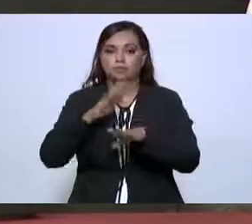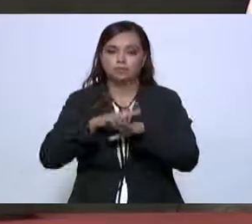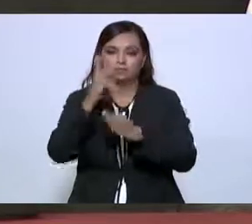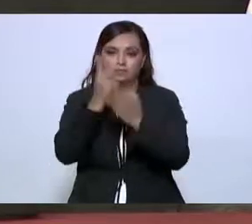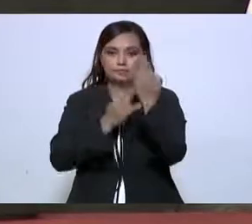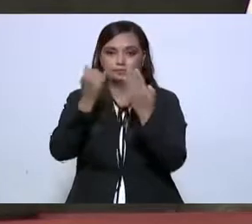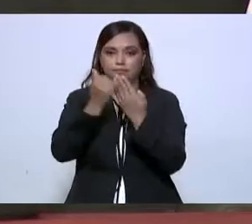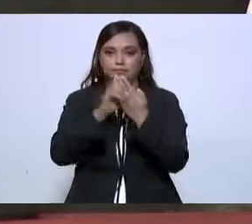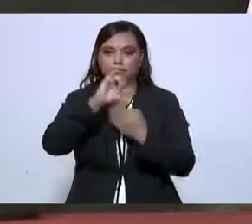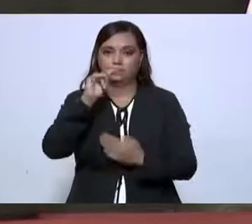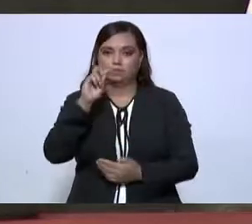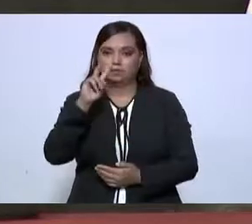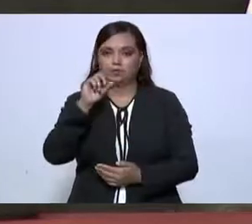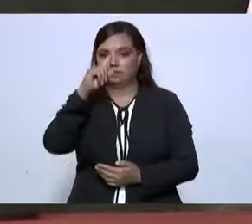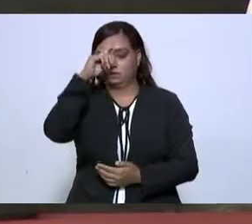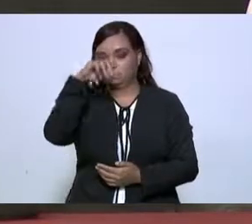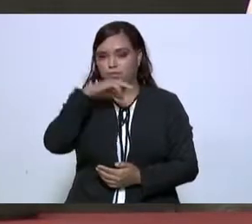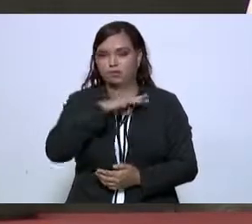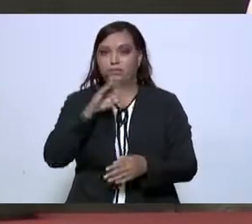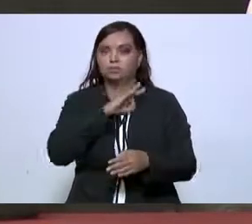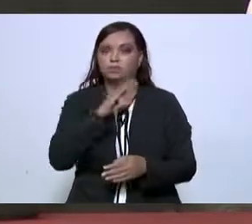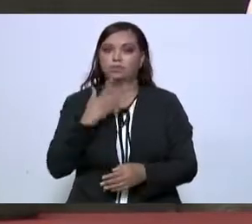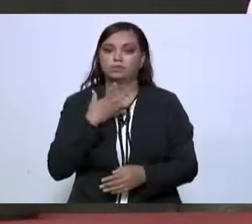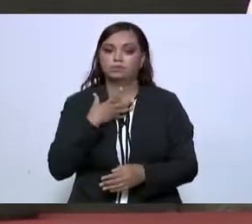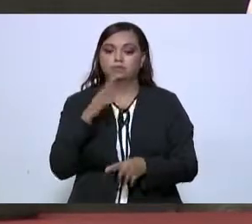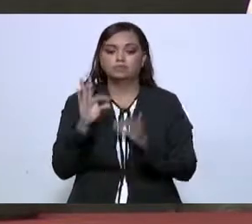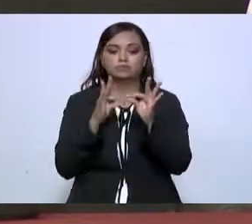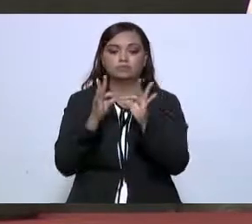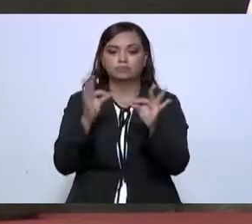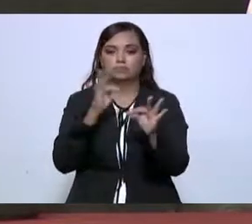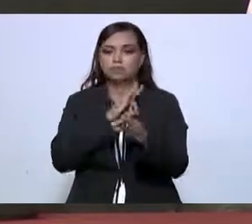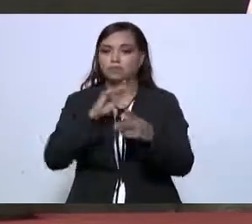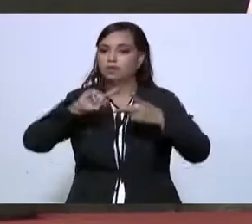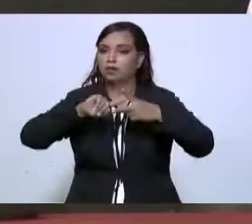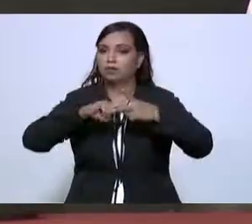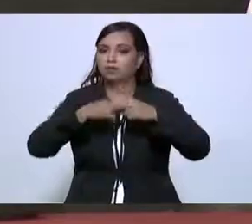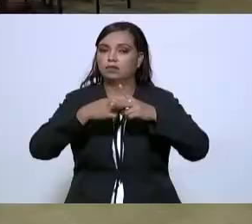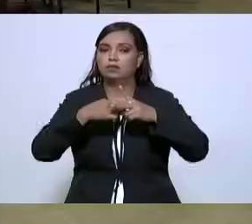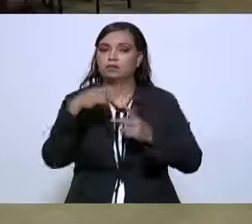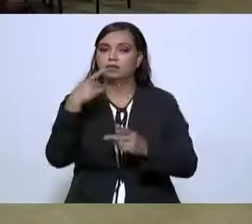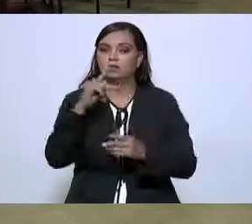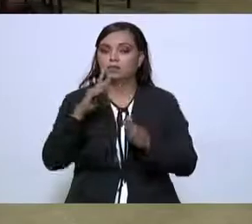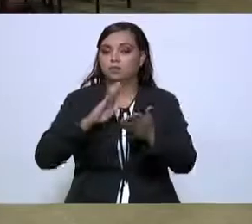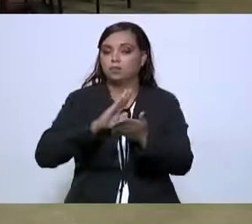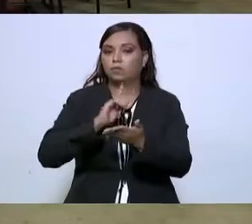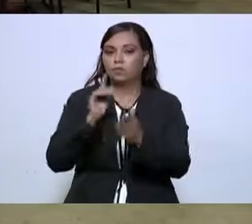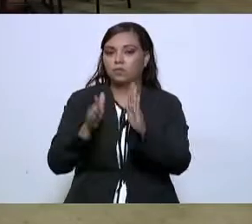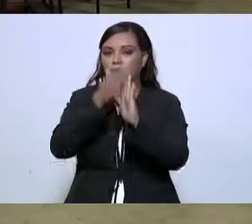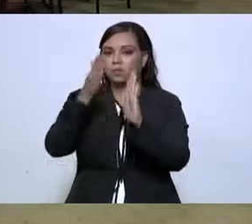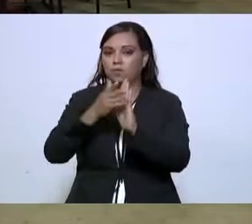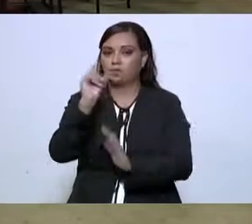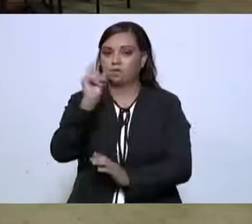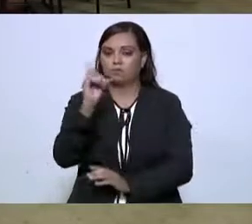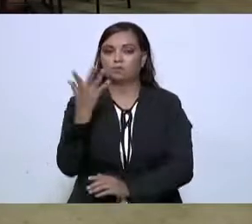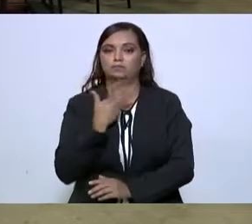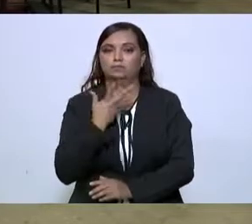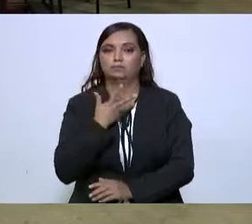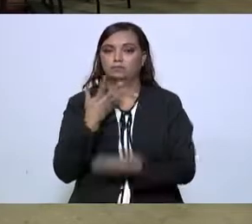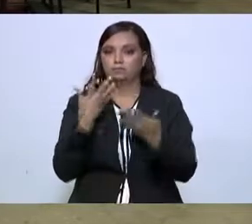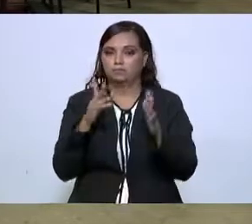ejecutivos para poder tenerlos listos para poder comenzar su construcción cuando los tengamos.